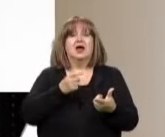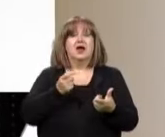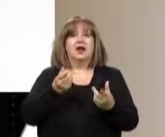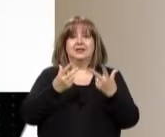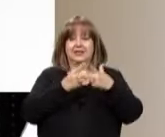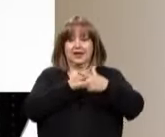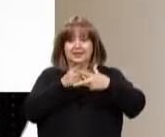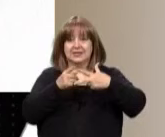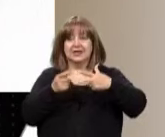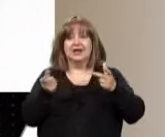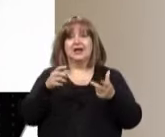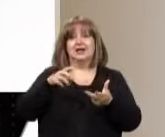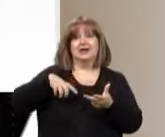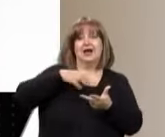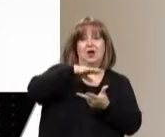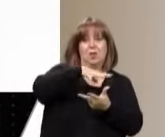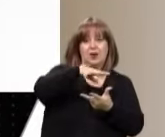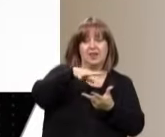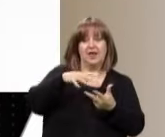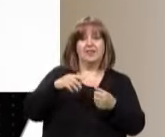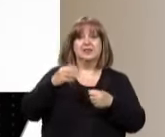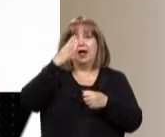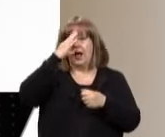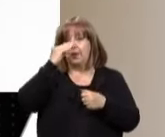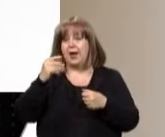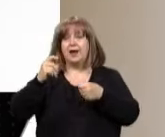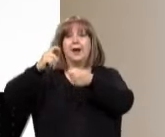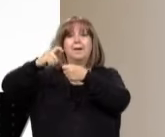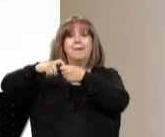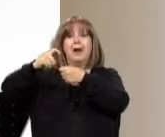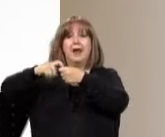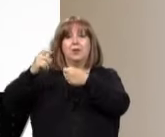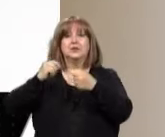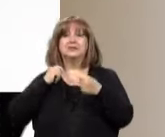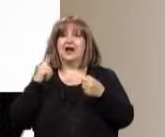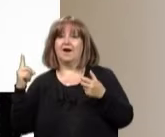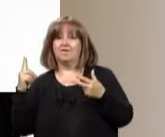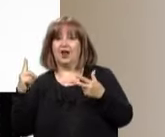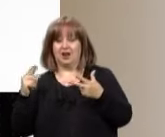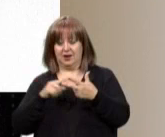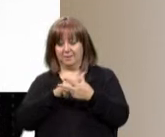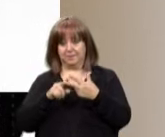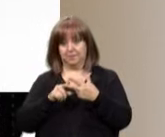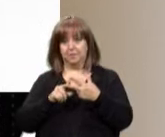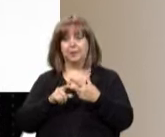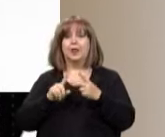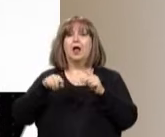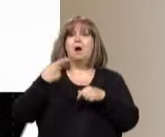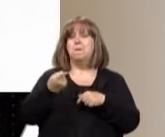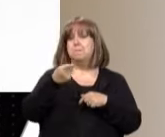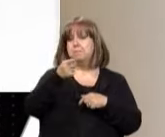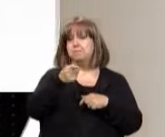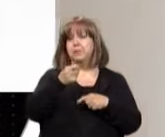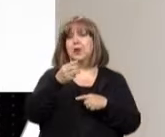Tres, concretamente en los departamentos de Alvear, Malargue y San Rafael. Está del otro lado Andrea Greco, es